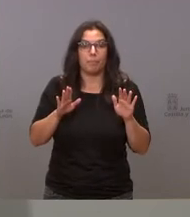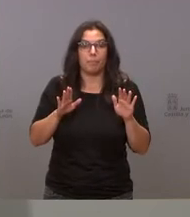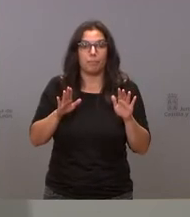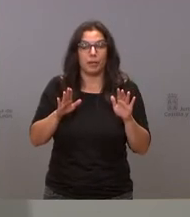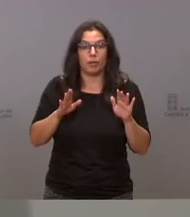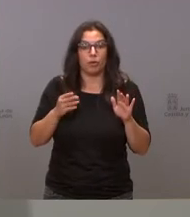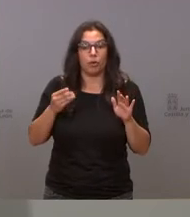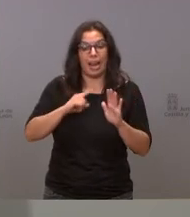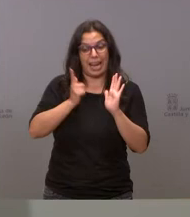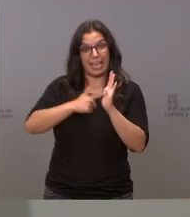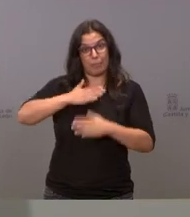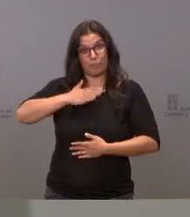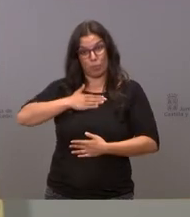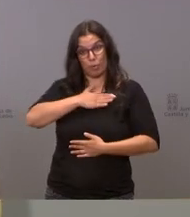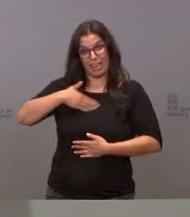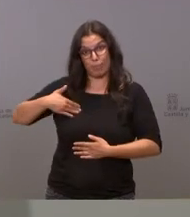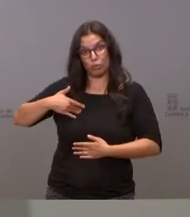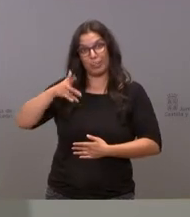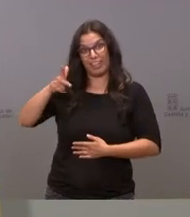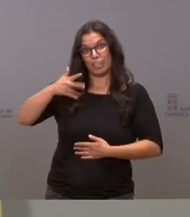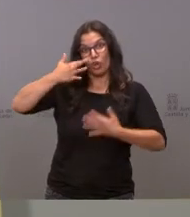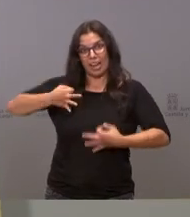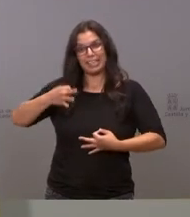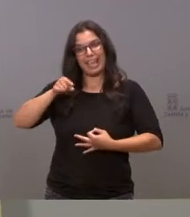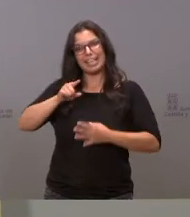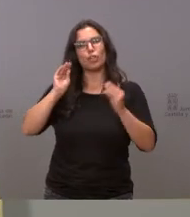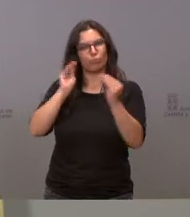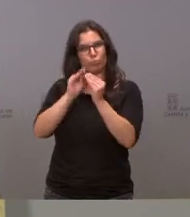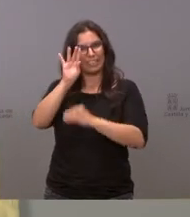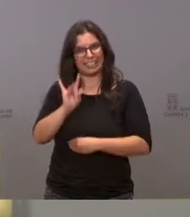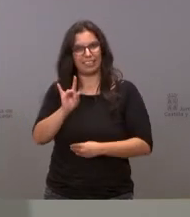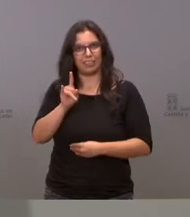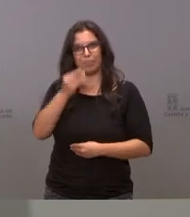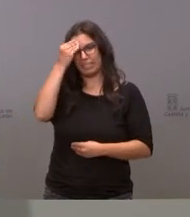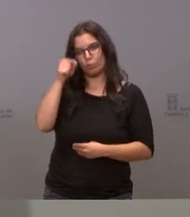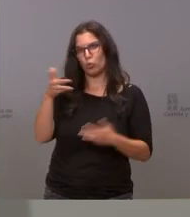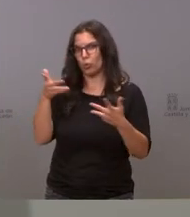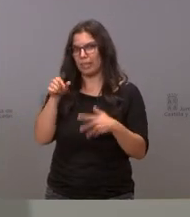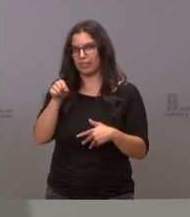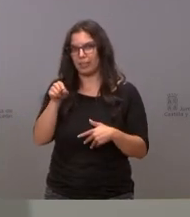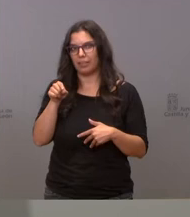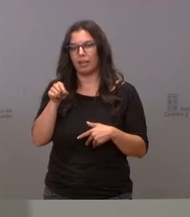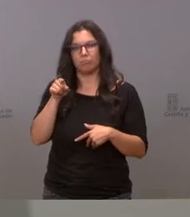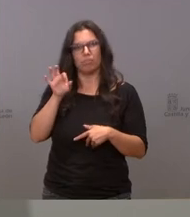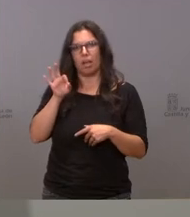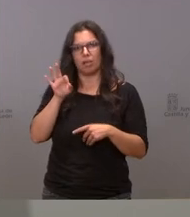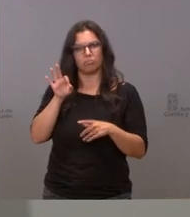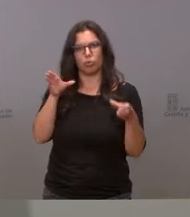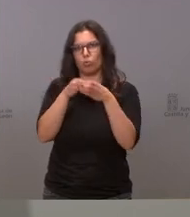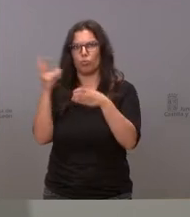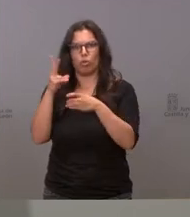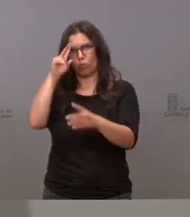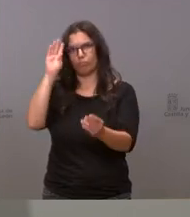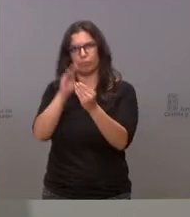nosotros vamos a promover a la ley de derechos y garantías creemos que es necesaria creemos que es urgente más en este momento y en eso estamos de acuerdo los dos partidos